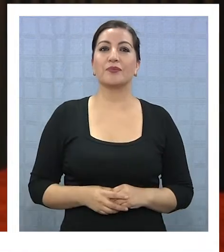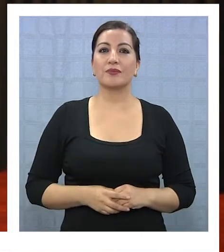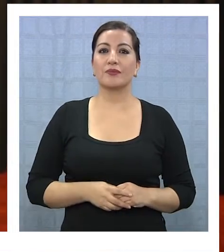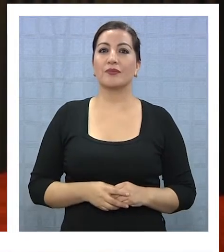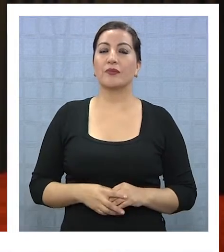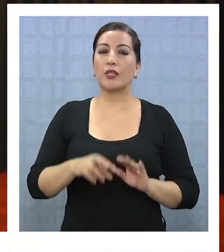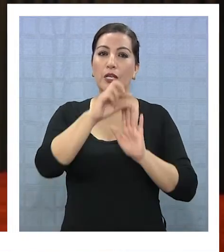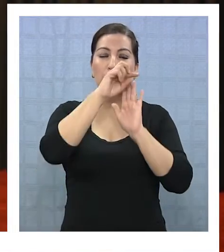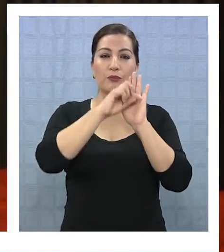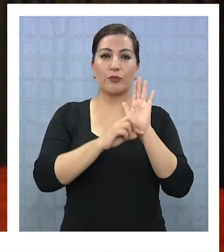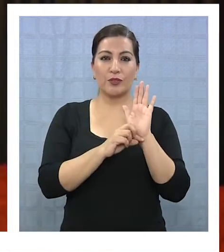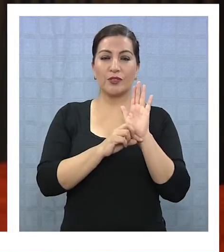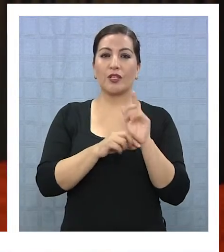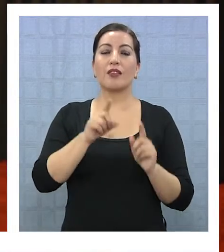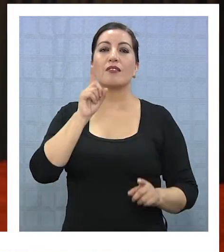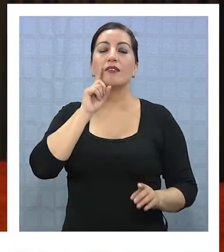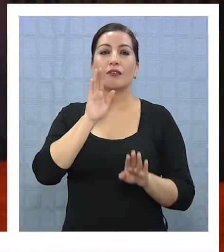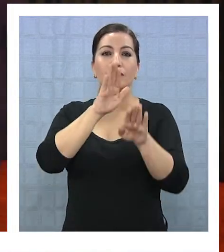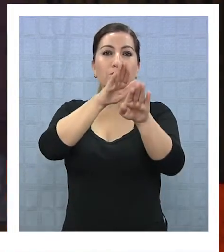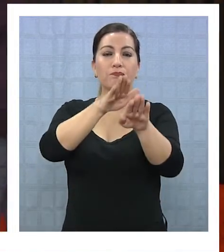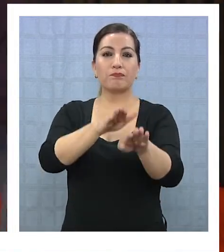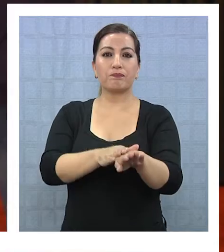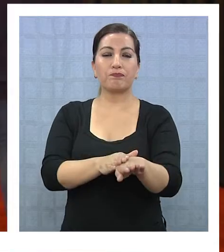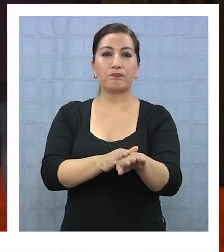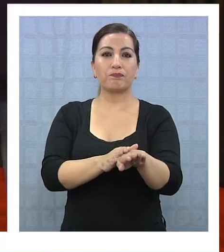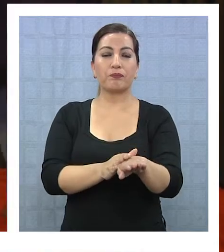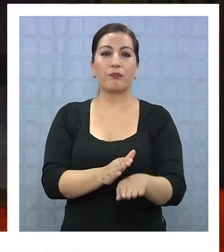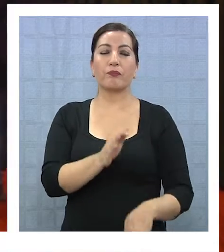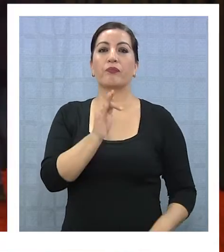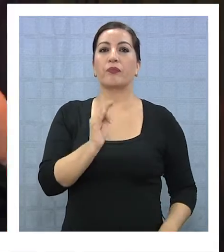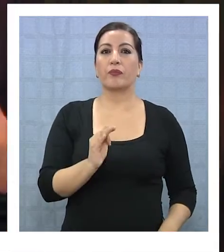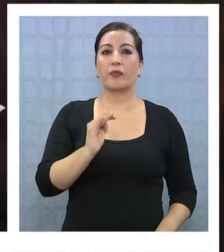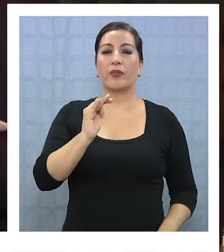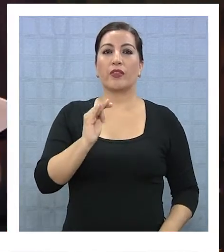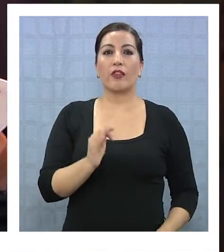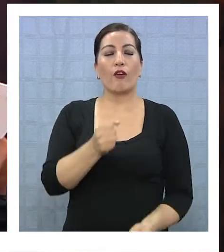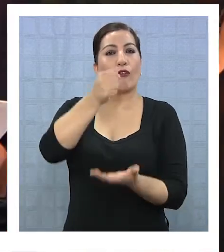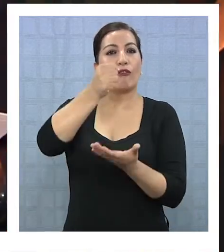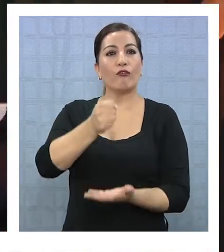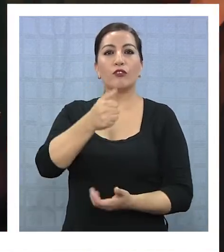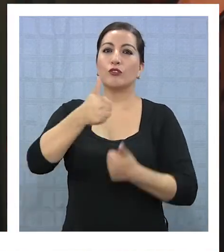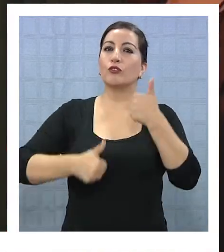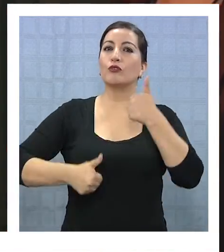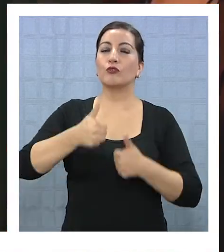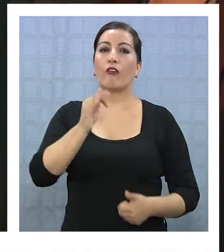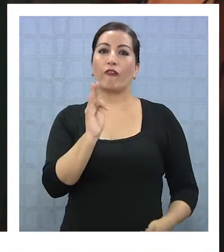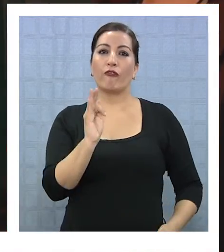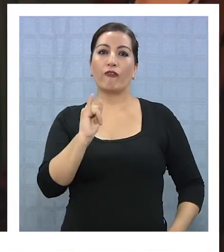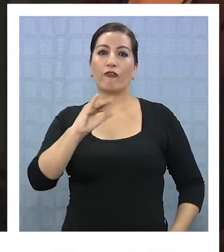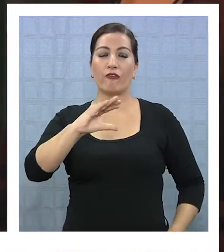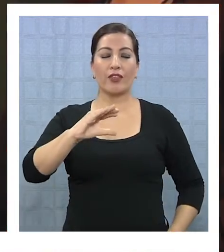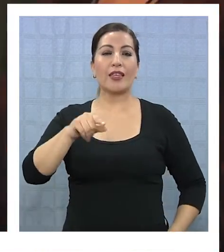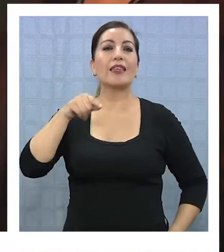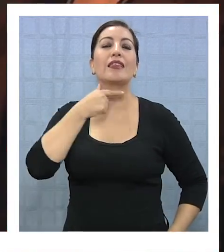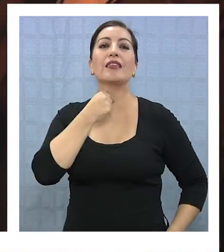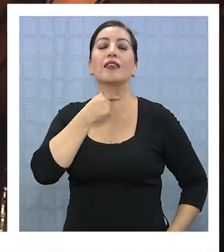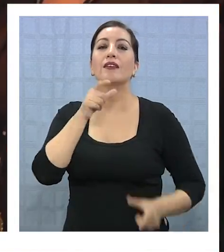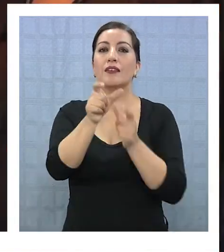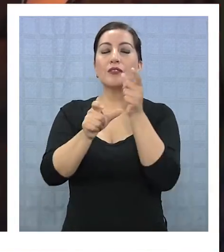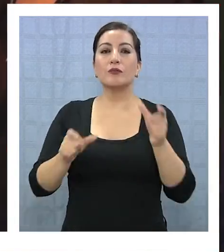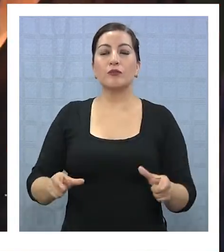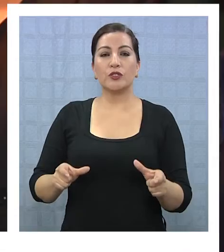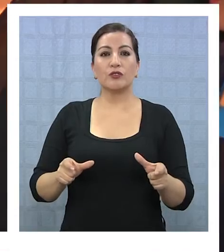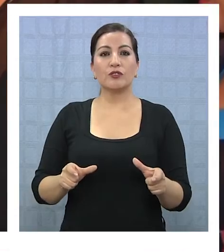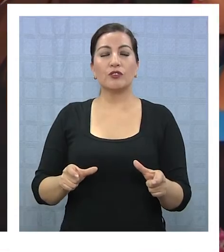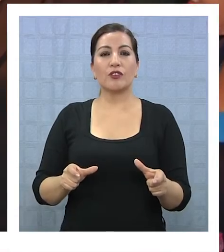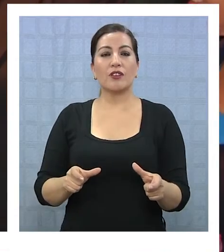El proyecto, que cuenta con financiamiento del Fondo de Innovación para la Competitividad, FIC, pretende que las personas con